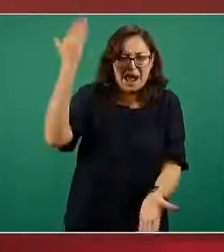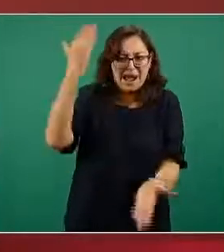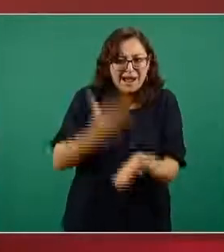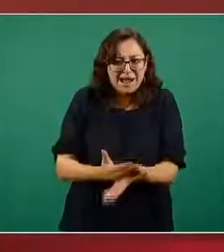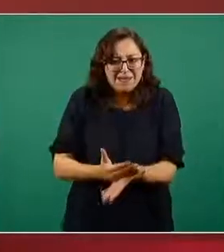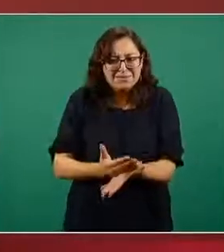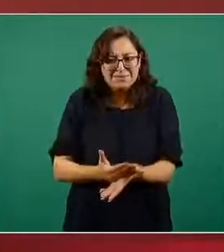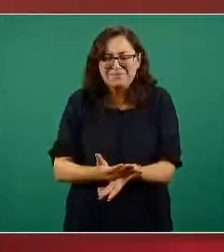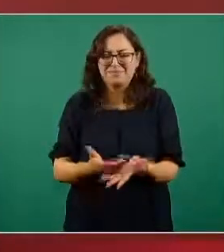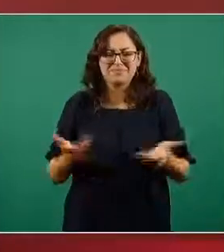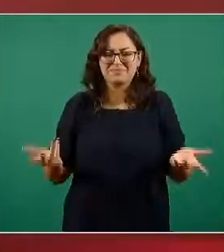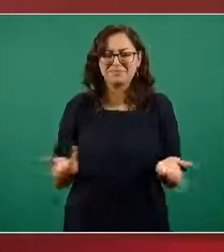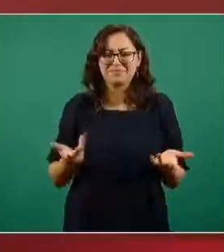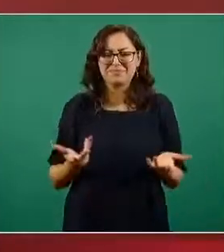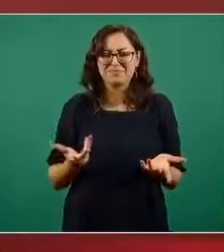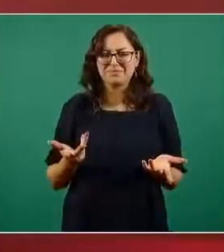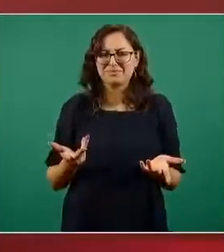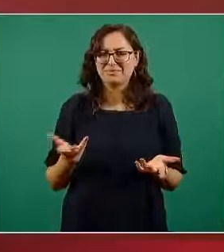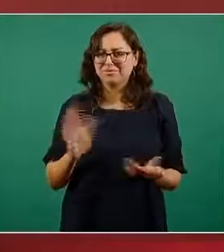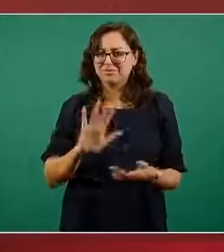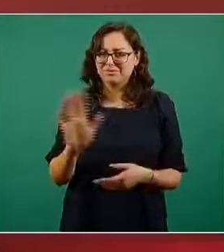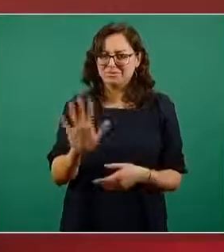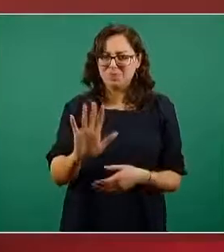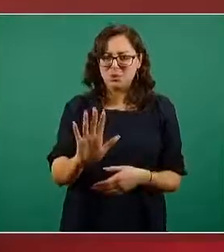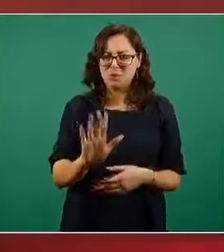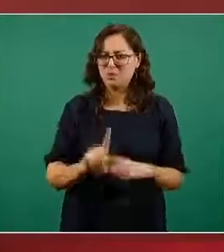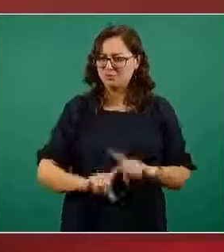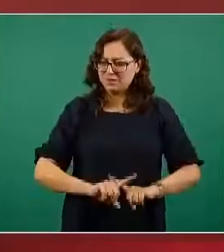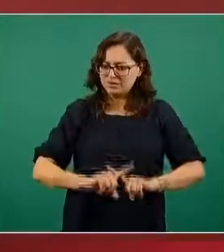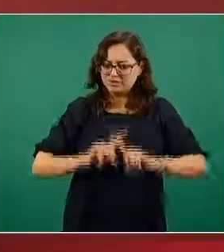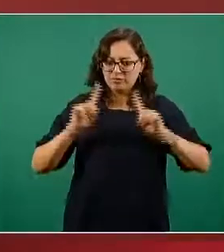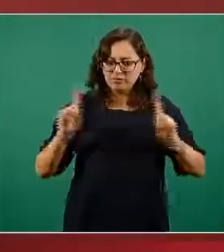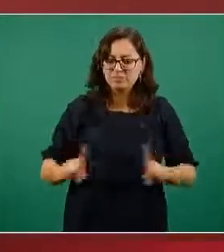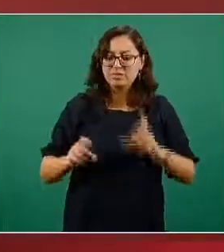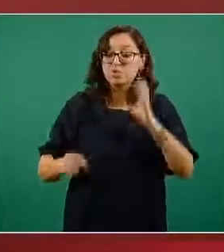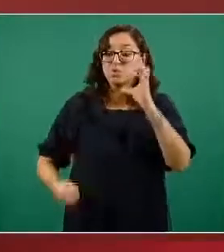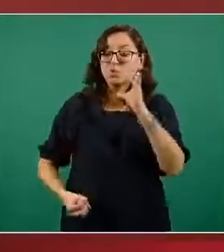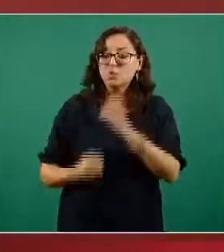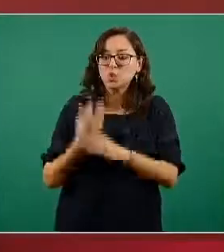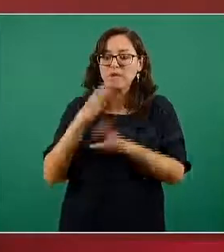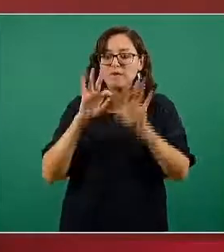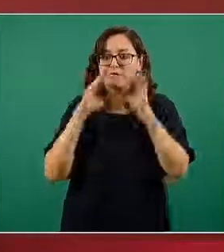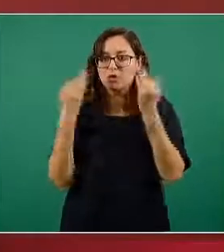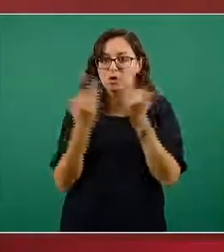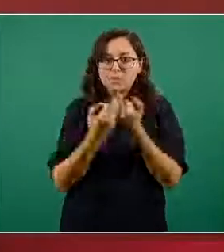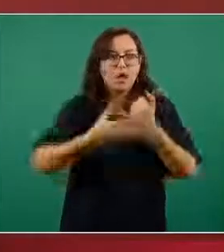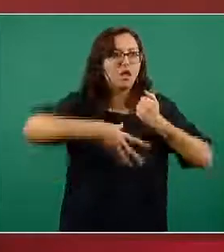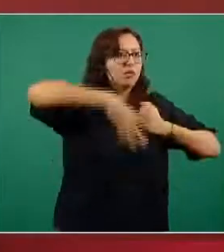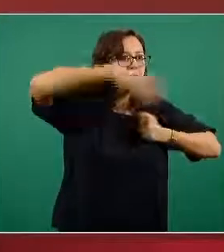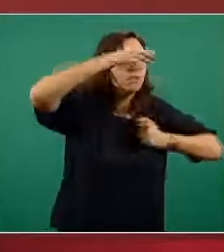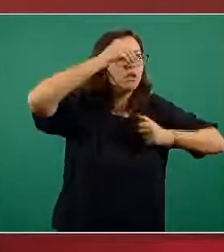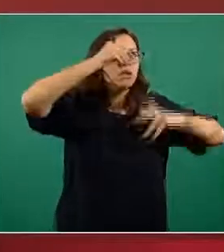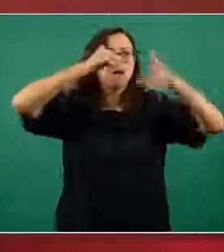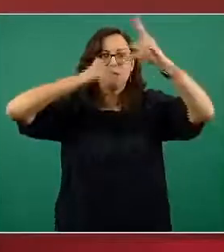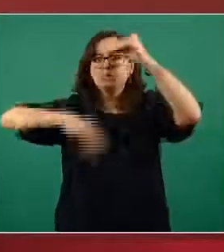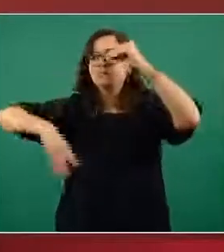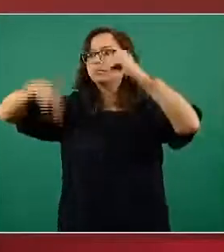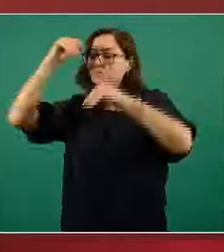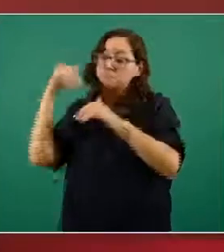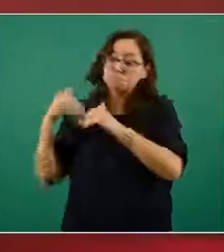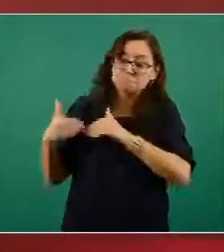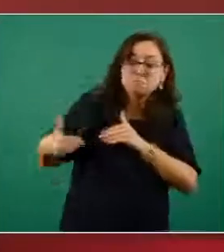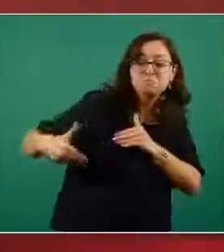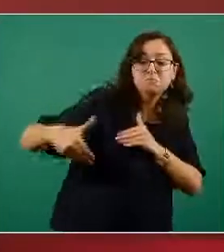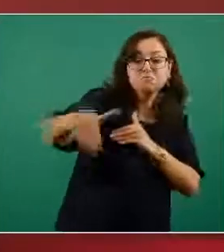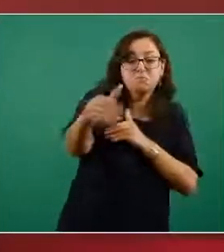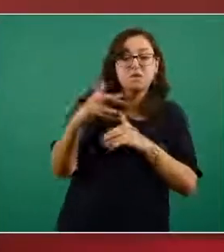refiere simplemente a tener estos elementos de conocimiento que permitan en todo momento hacer